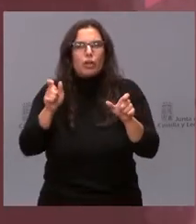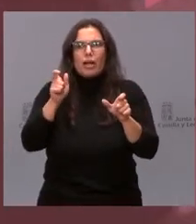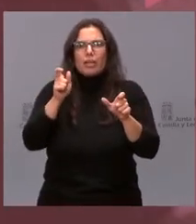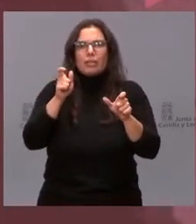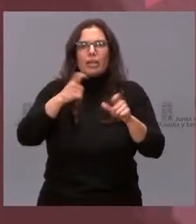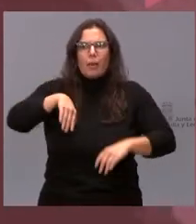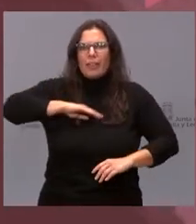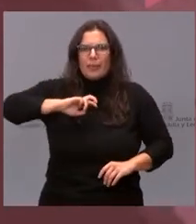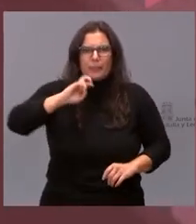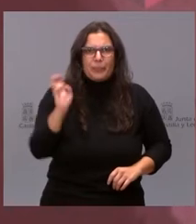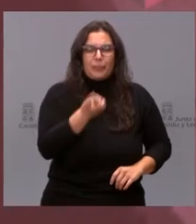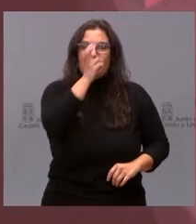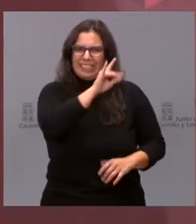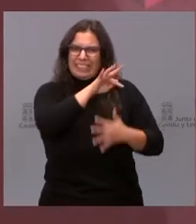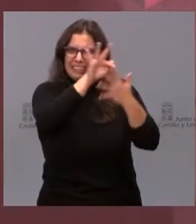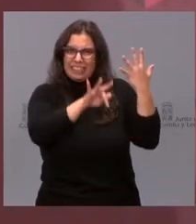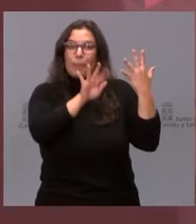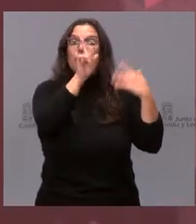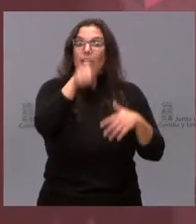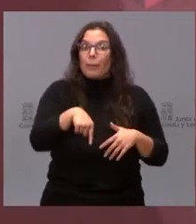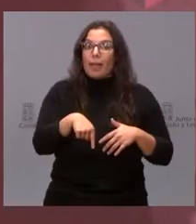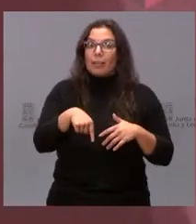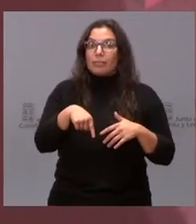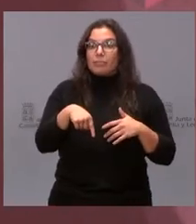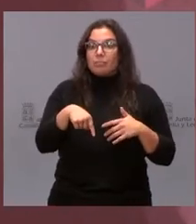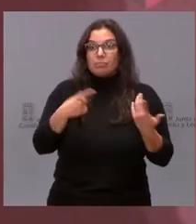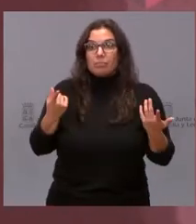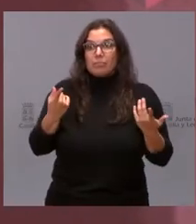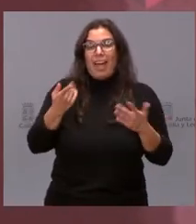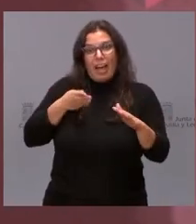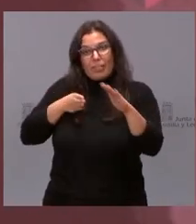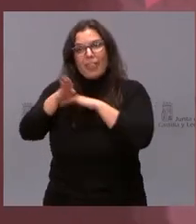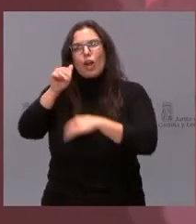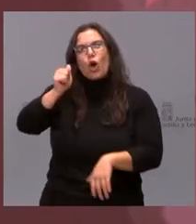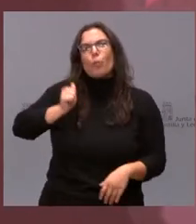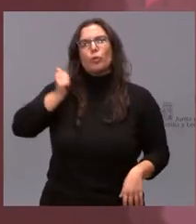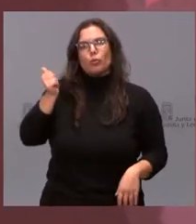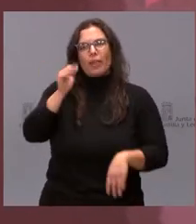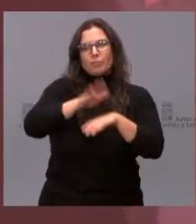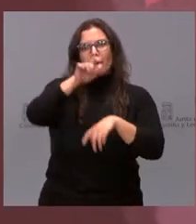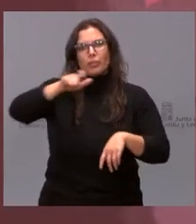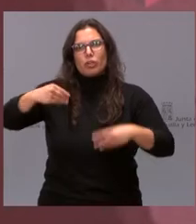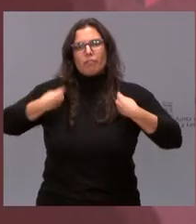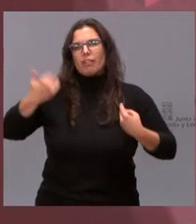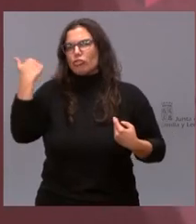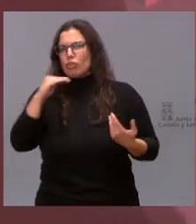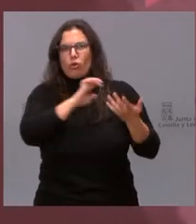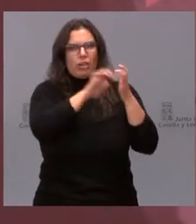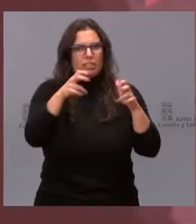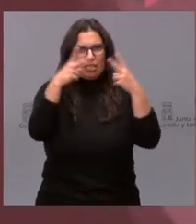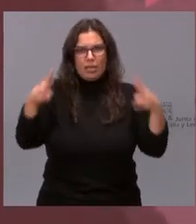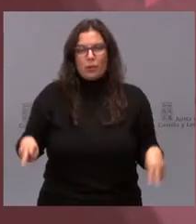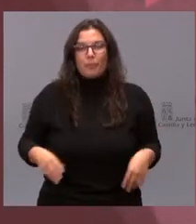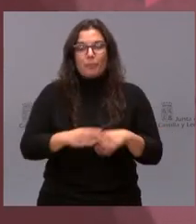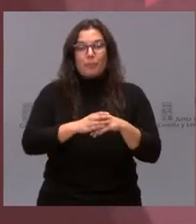capacidad diferente, sino el acceso a las oportunidades de todas las personas de Soria y de Castilla y León. Claro, unos